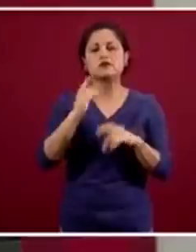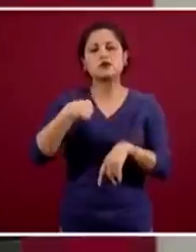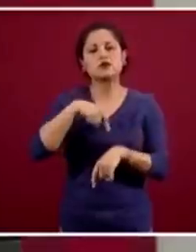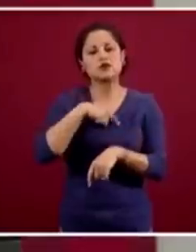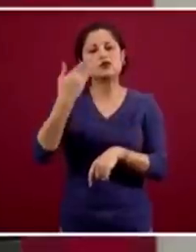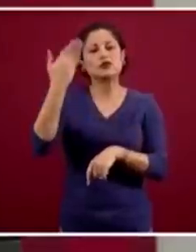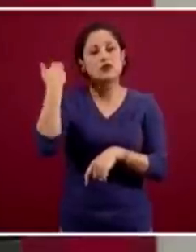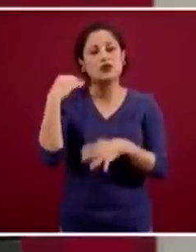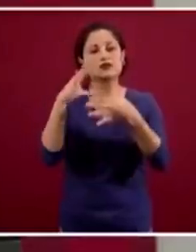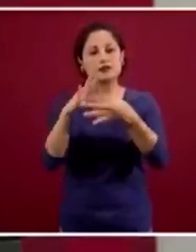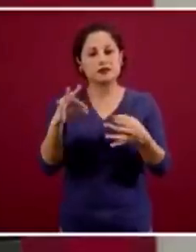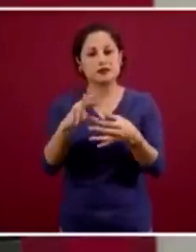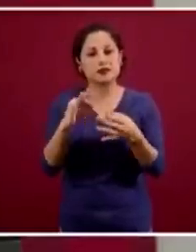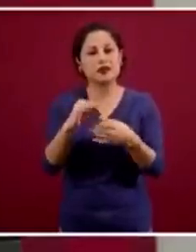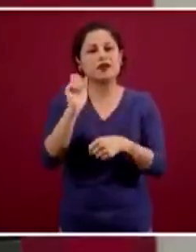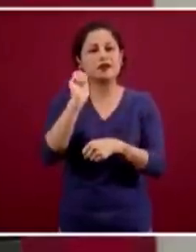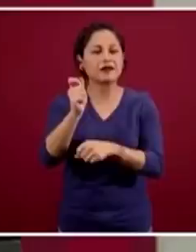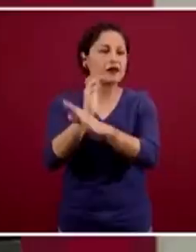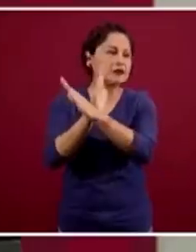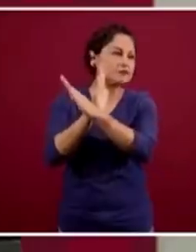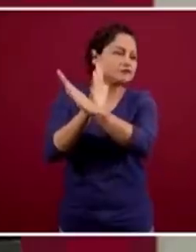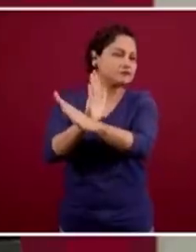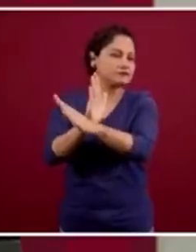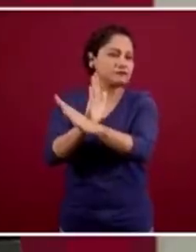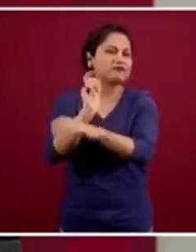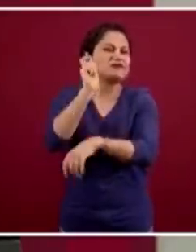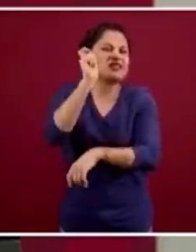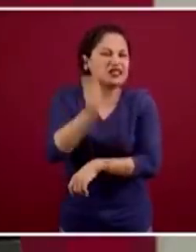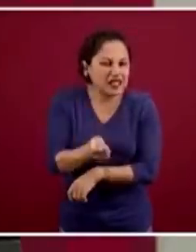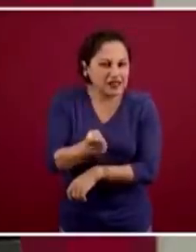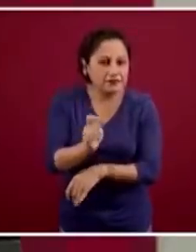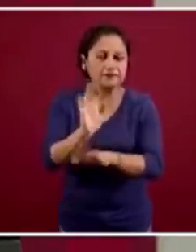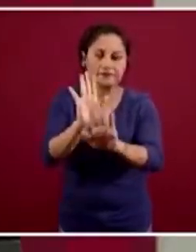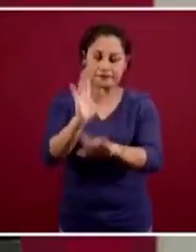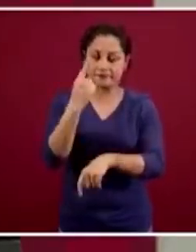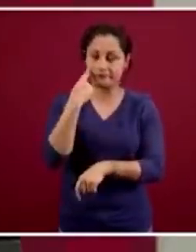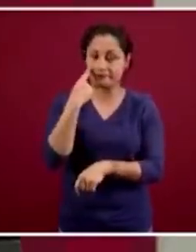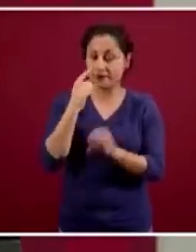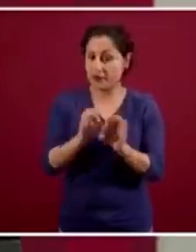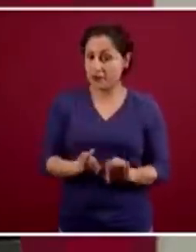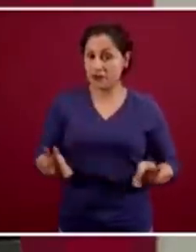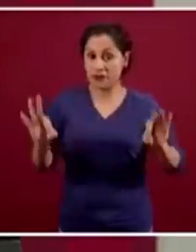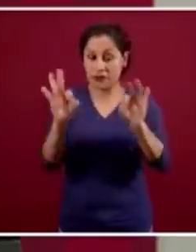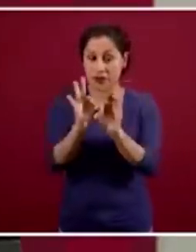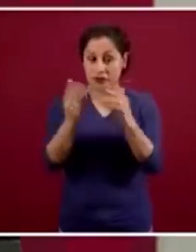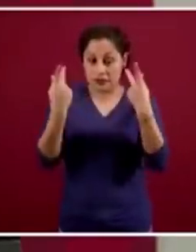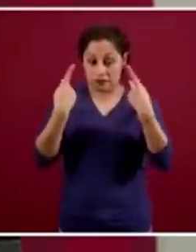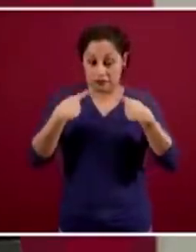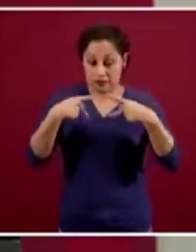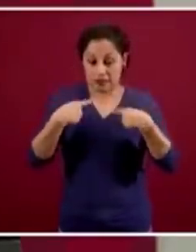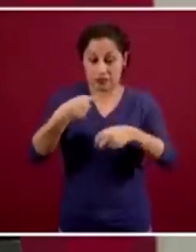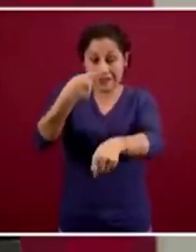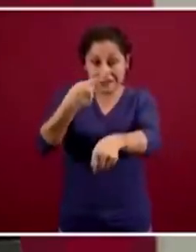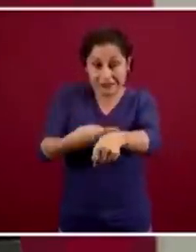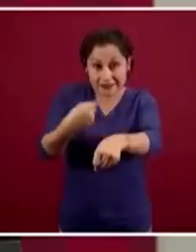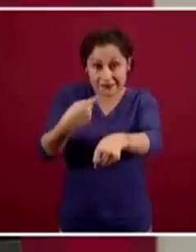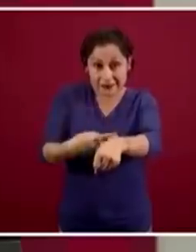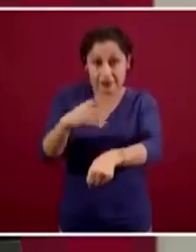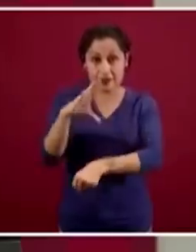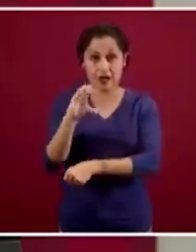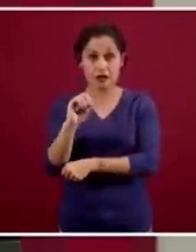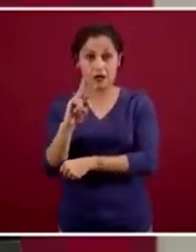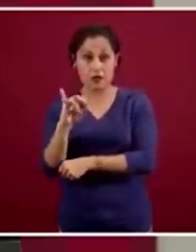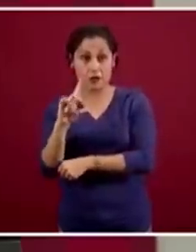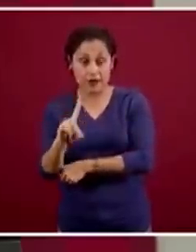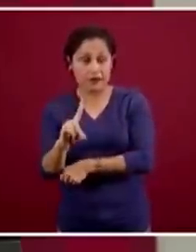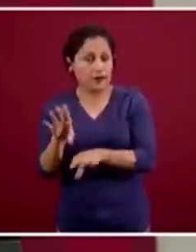prevención es de que las personas que tengan COVID están excretando, están liberando